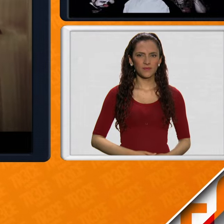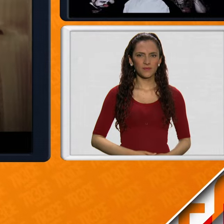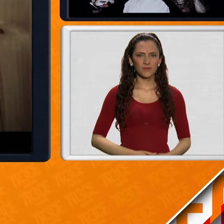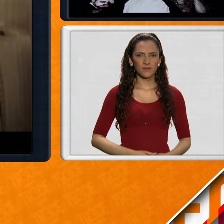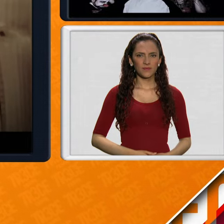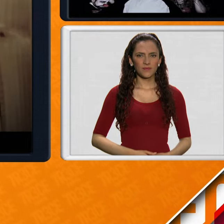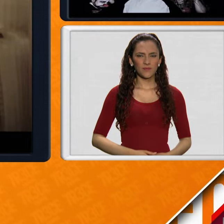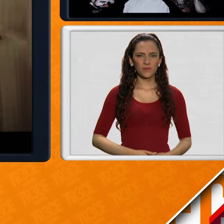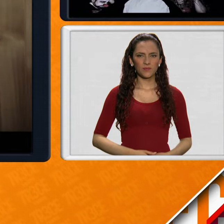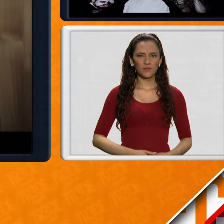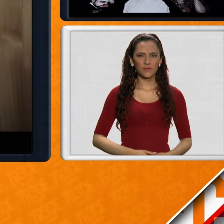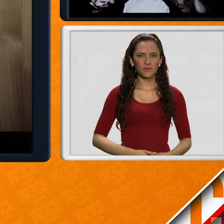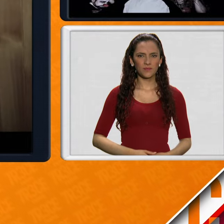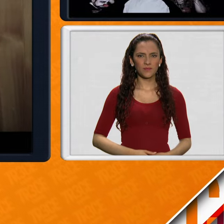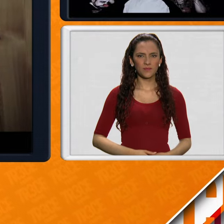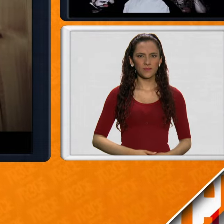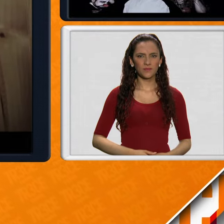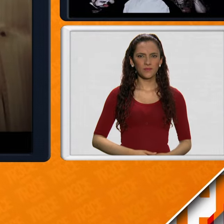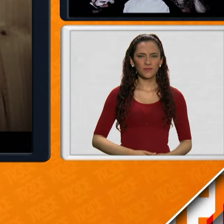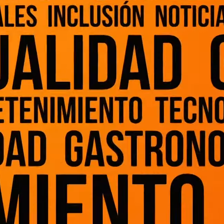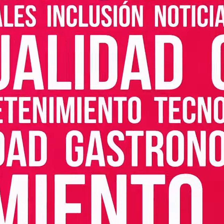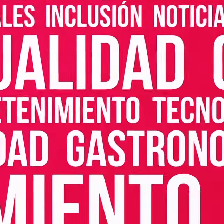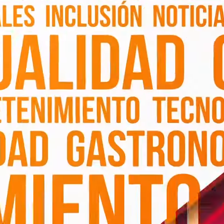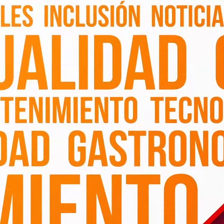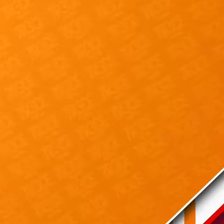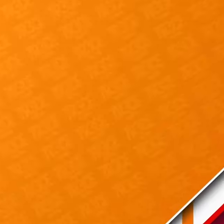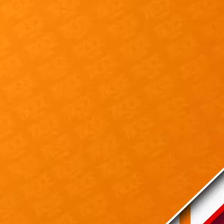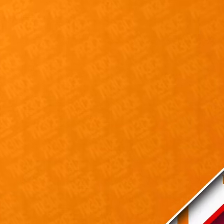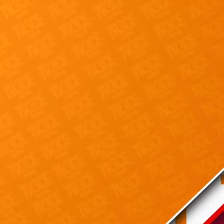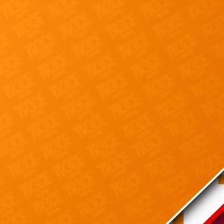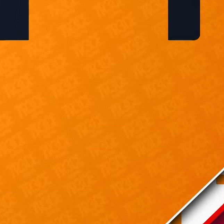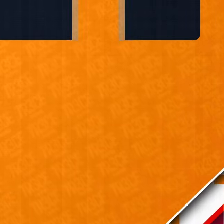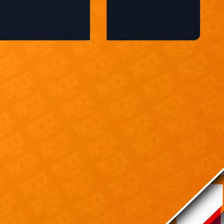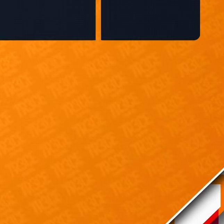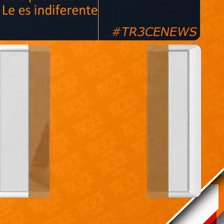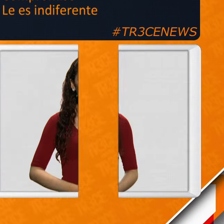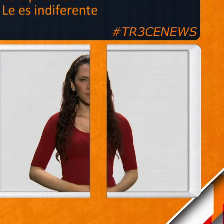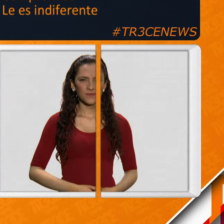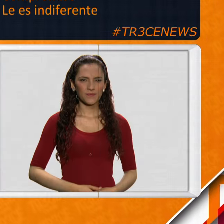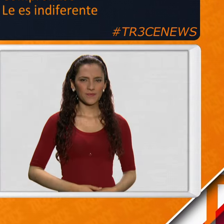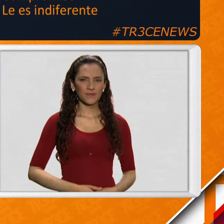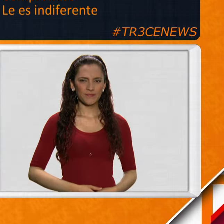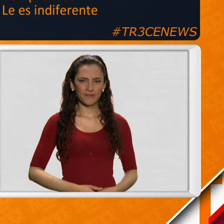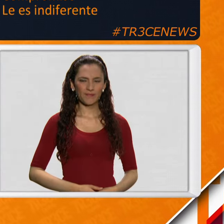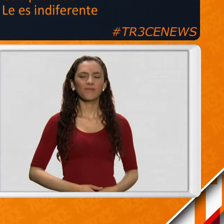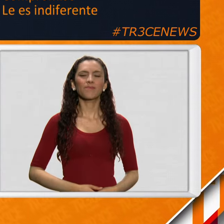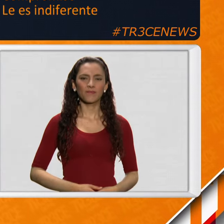Buen al